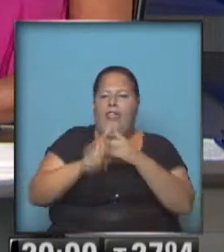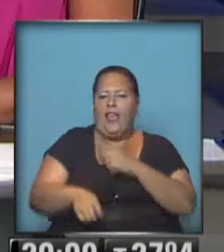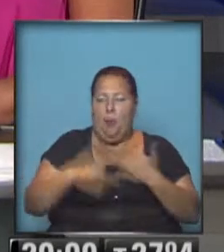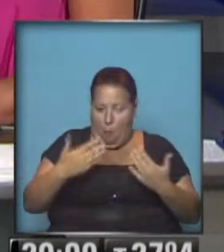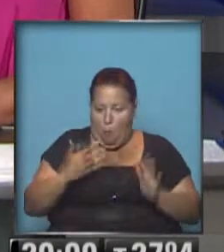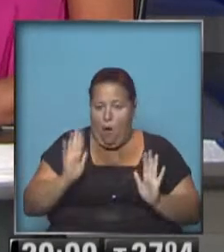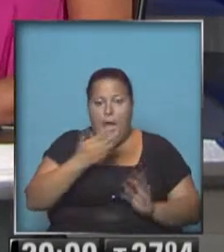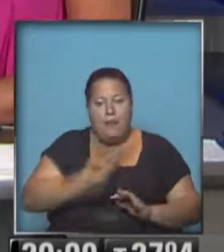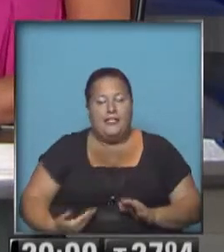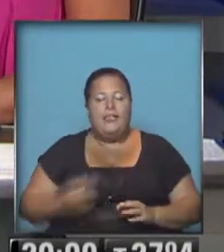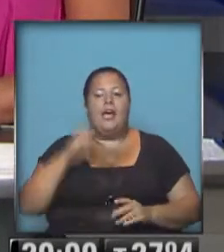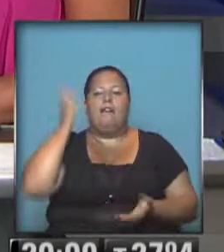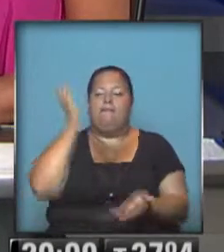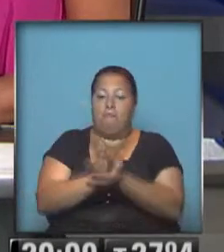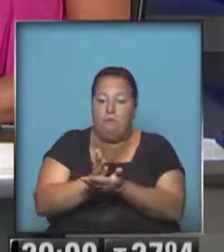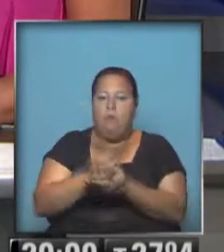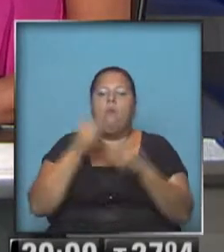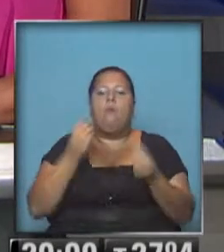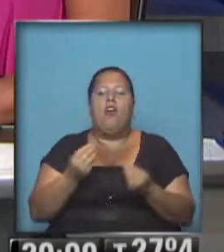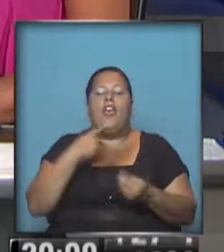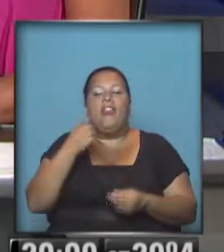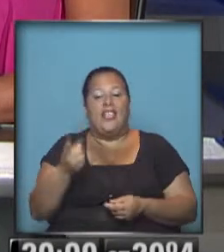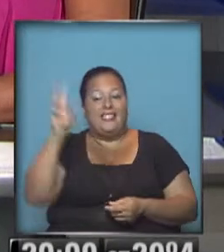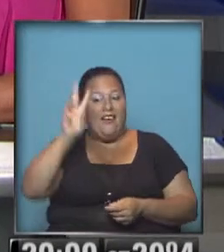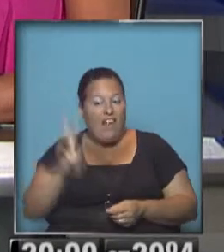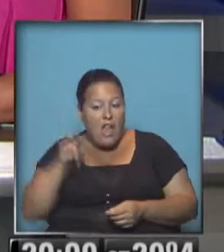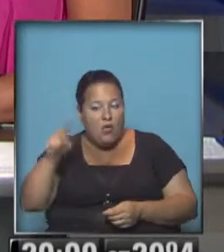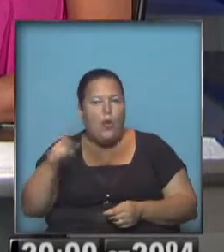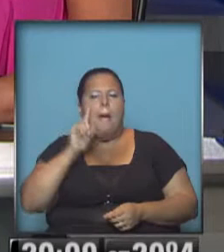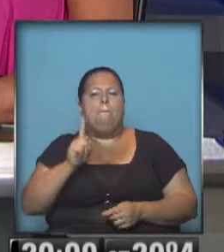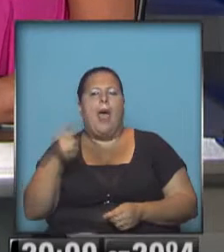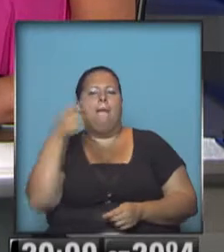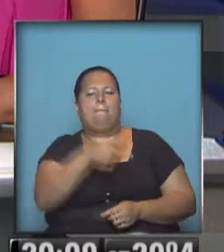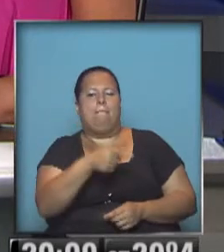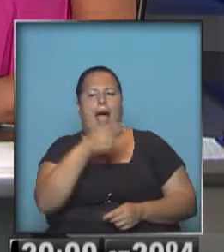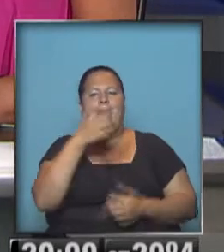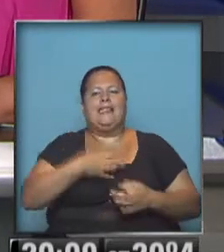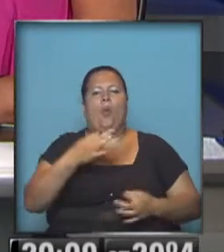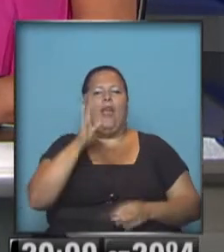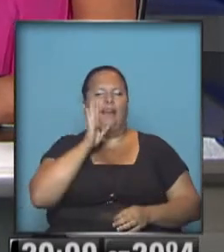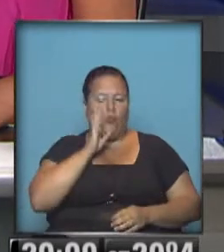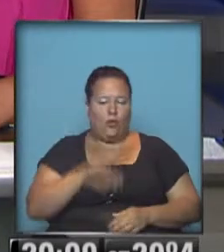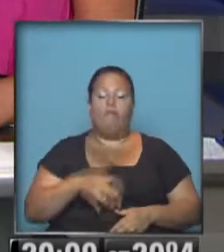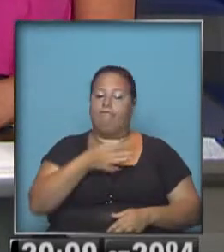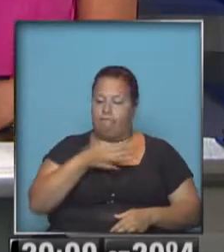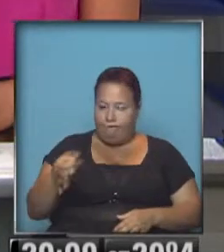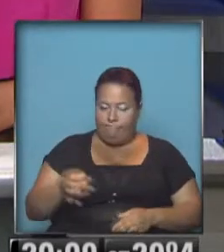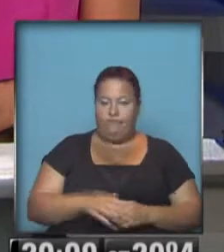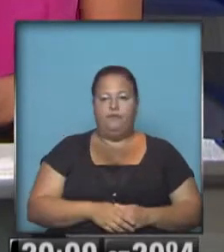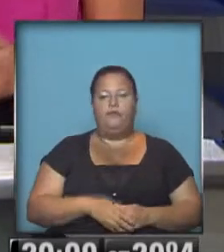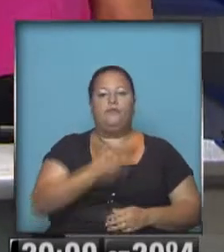Obama de aplicar sanciones porque establece que Venezuela es un peligro para la seguridad de Estados Unidos. Así es, la